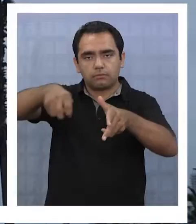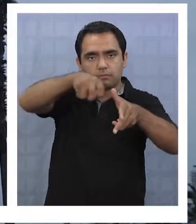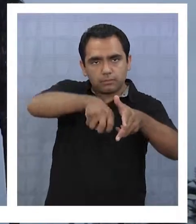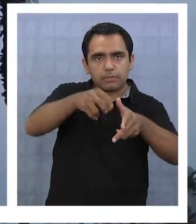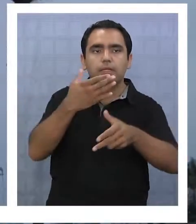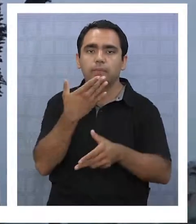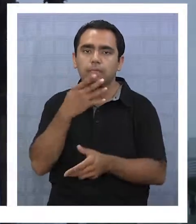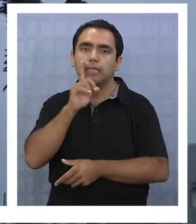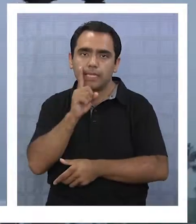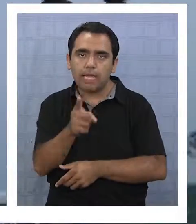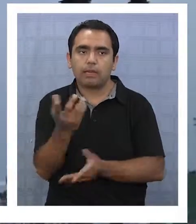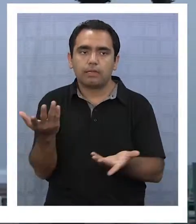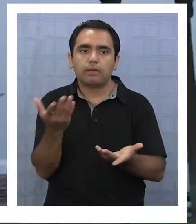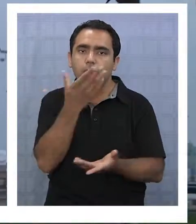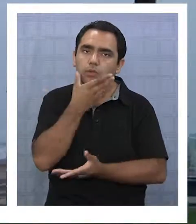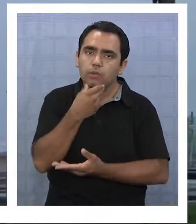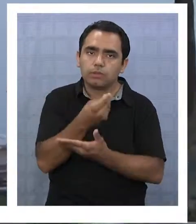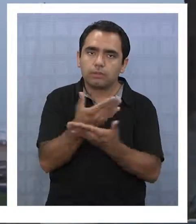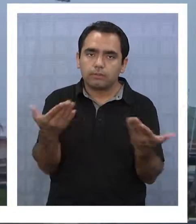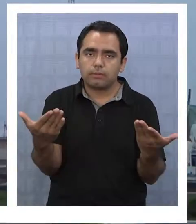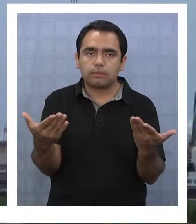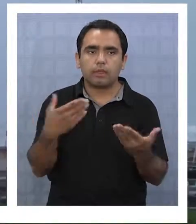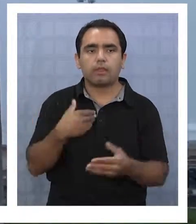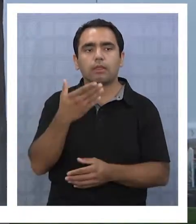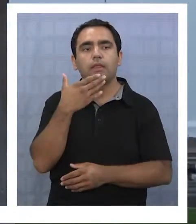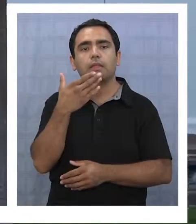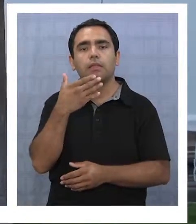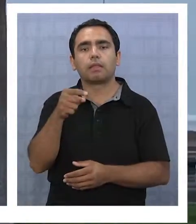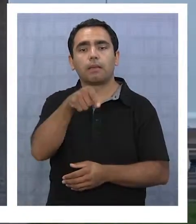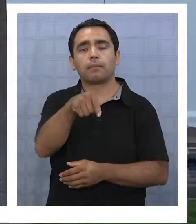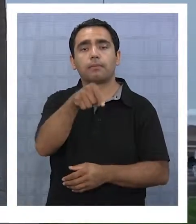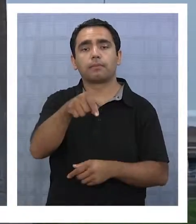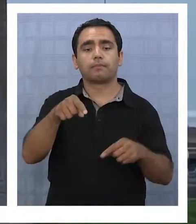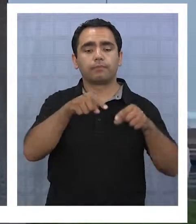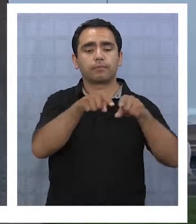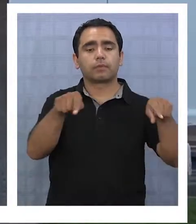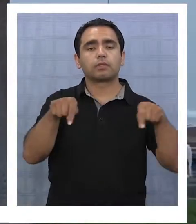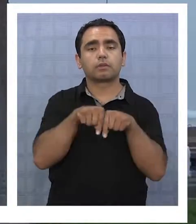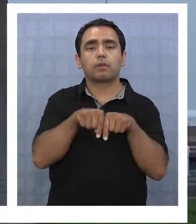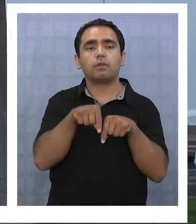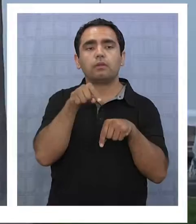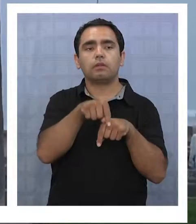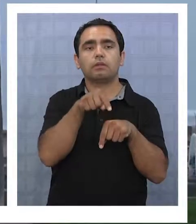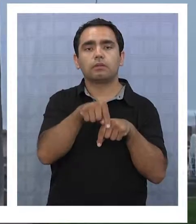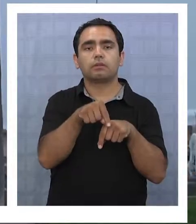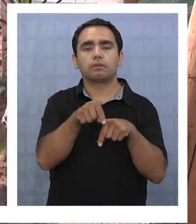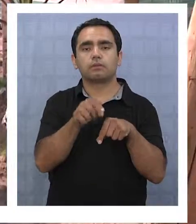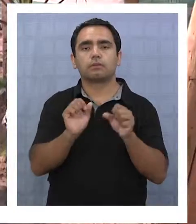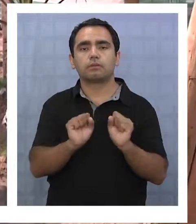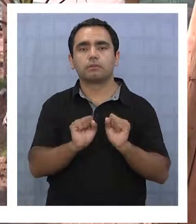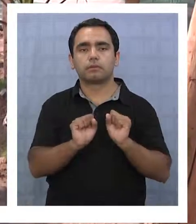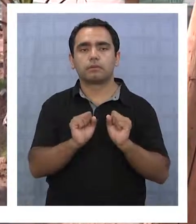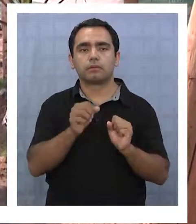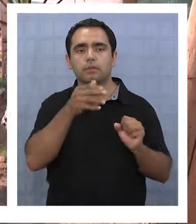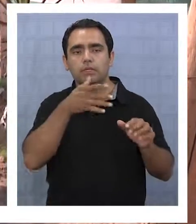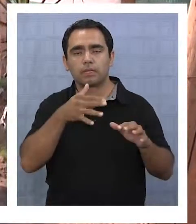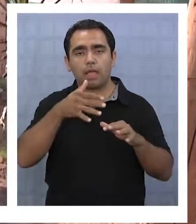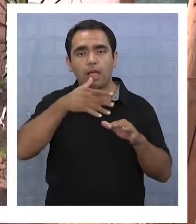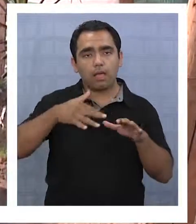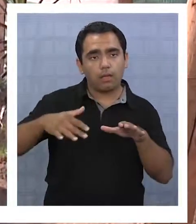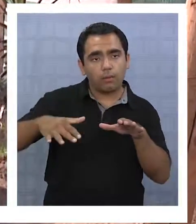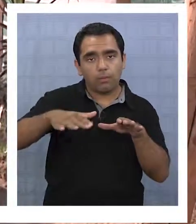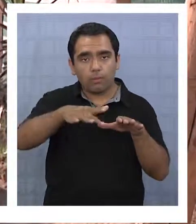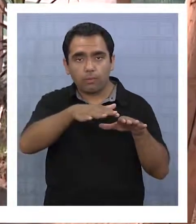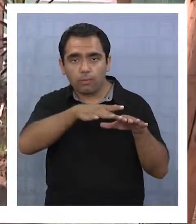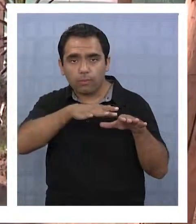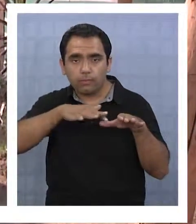carro, en fin. Es parte del hermoseamiento, pero también lo que era la pileta de la Pérgola de las Banderas,